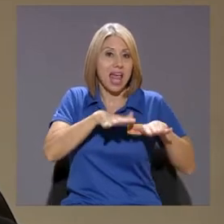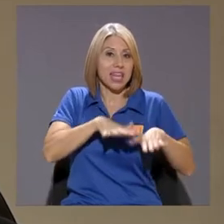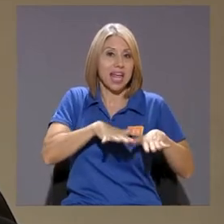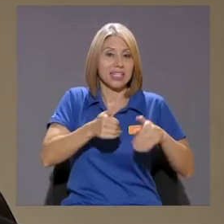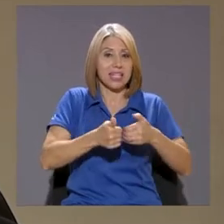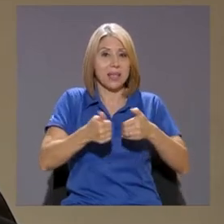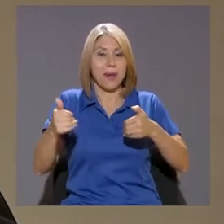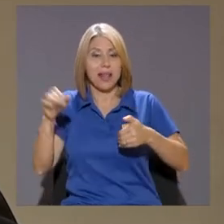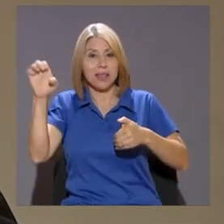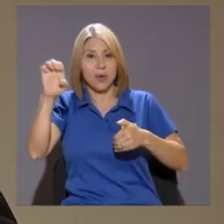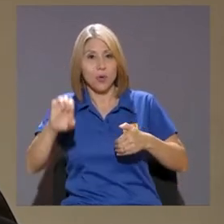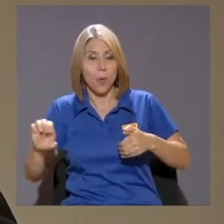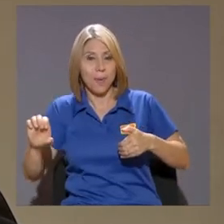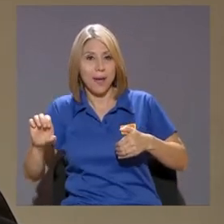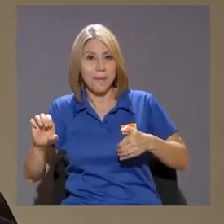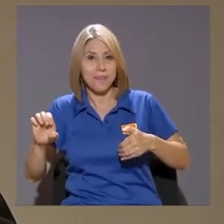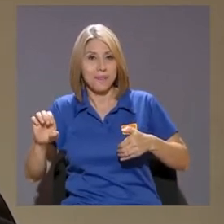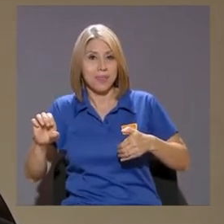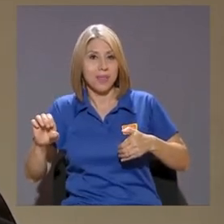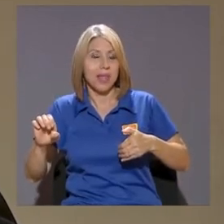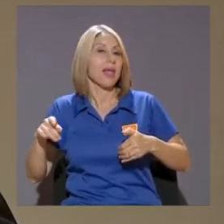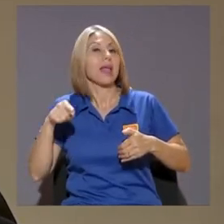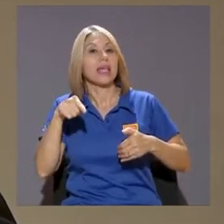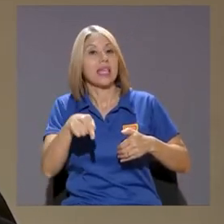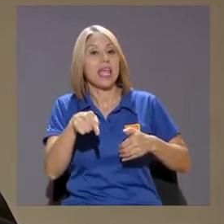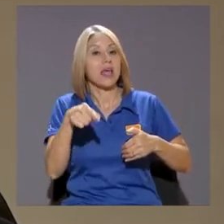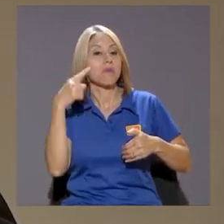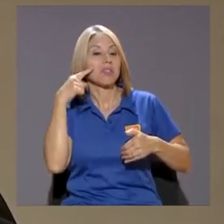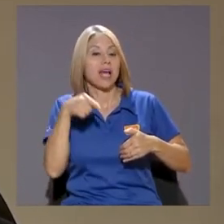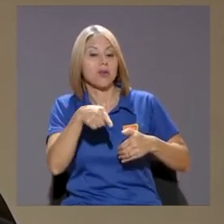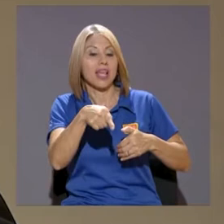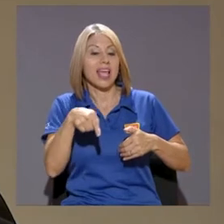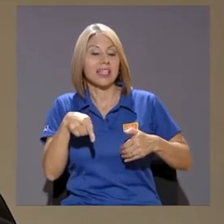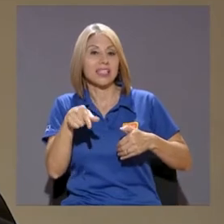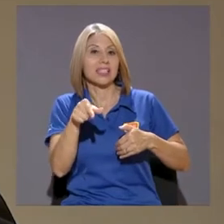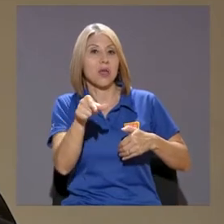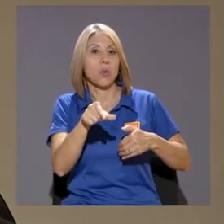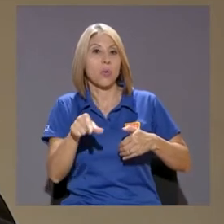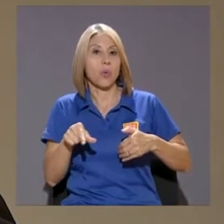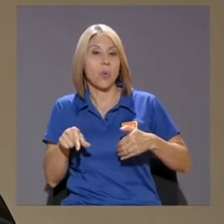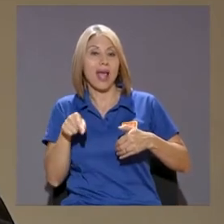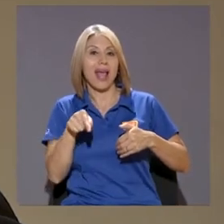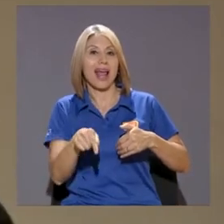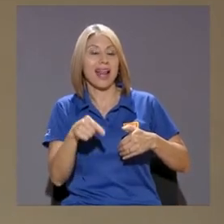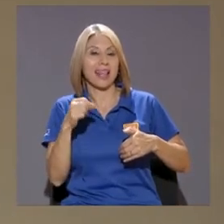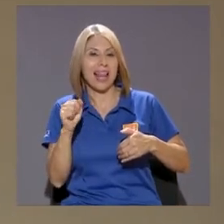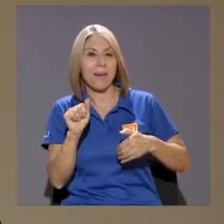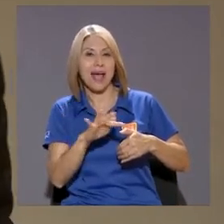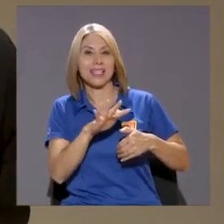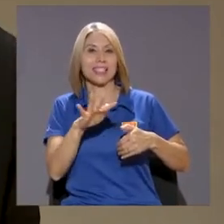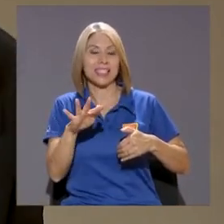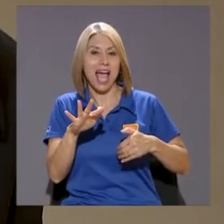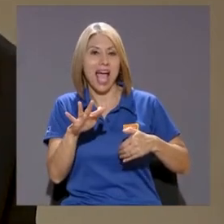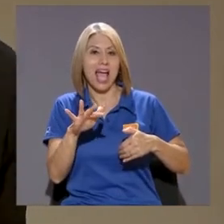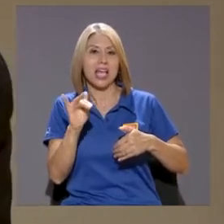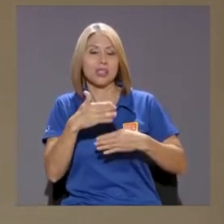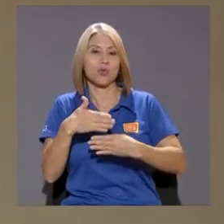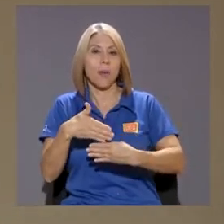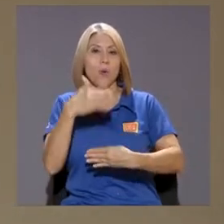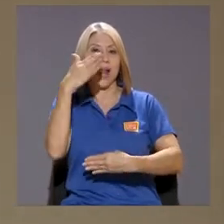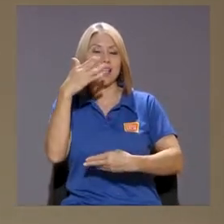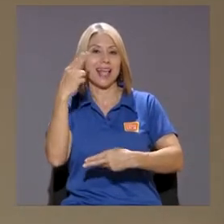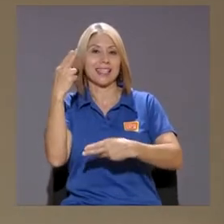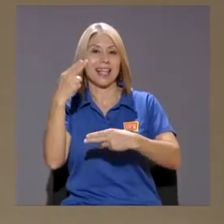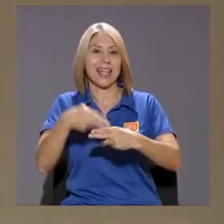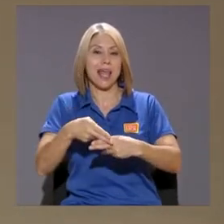Correspondía a una muralla Y a esa muralla se le llama Brecht Sobre